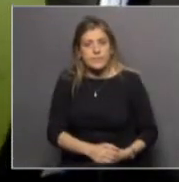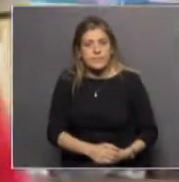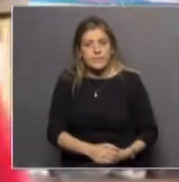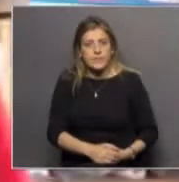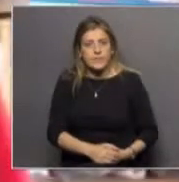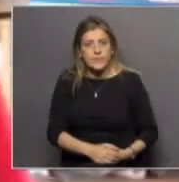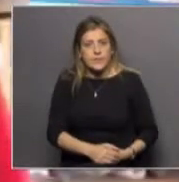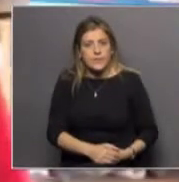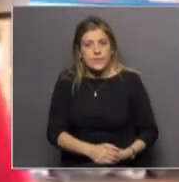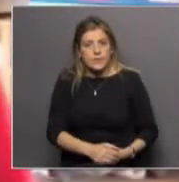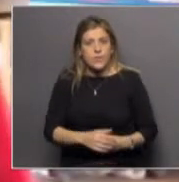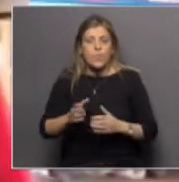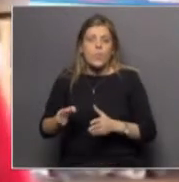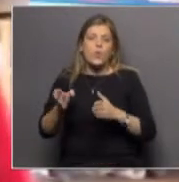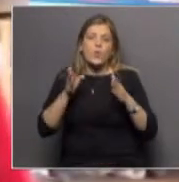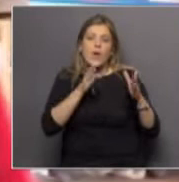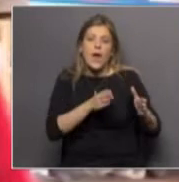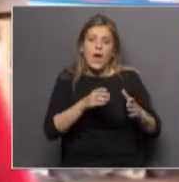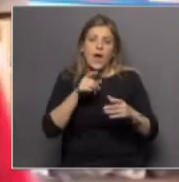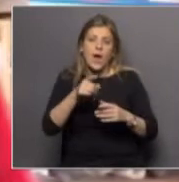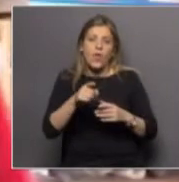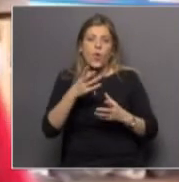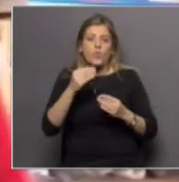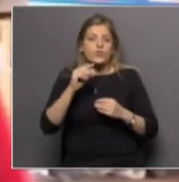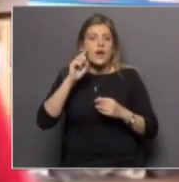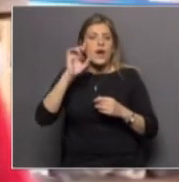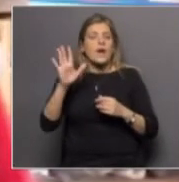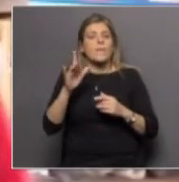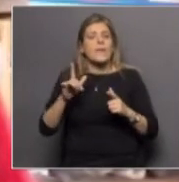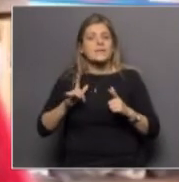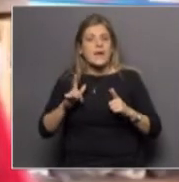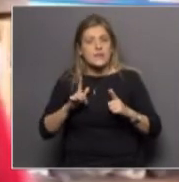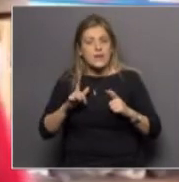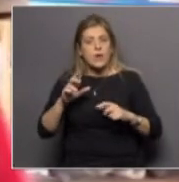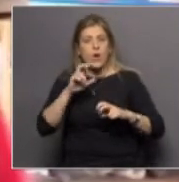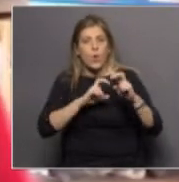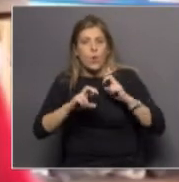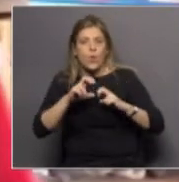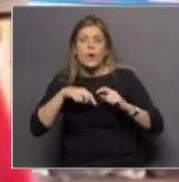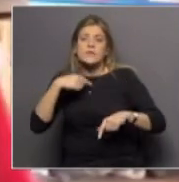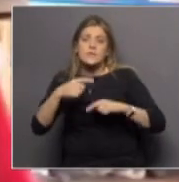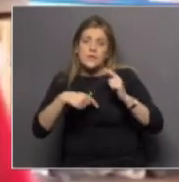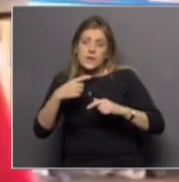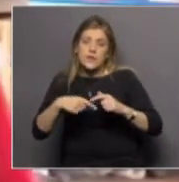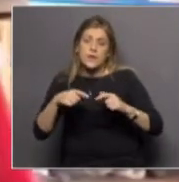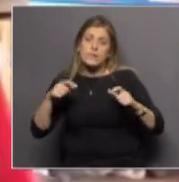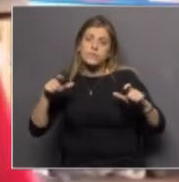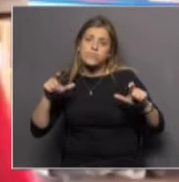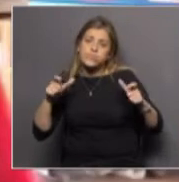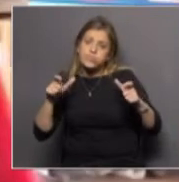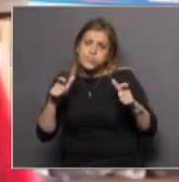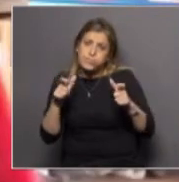bueno por un lado con expectativas de que se consolide la tendencia favorable con